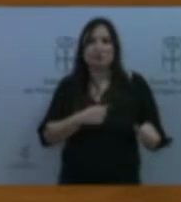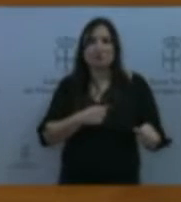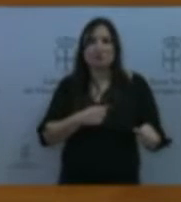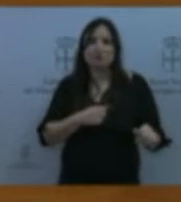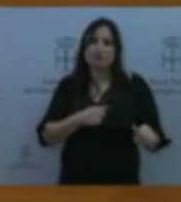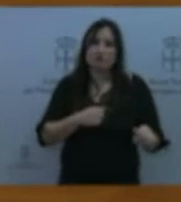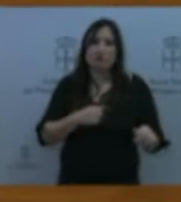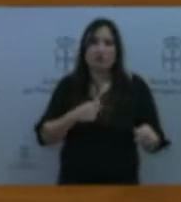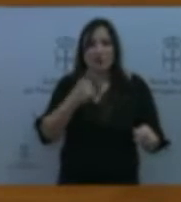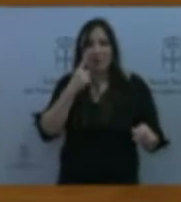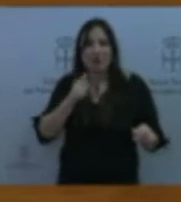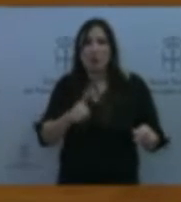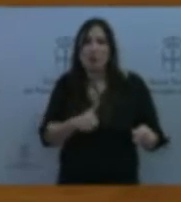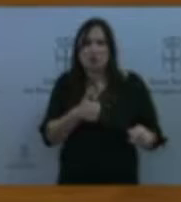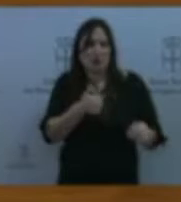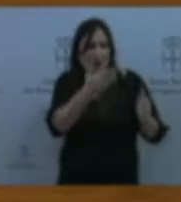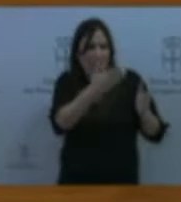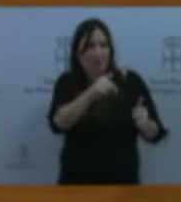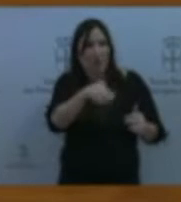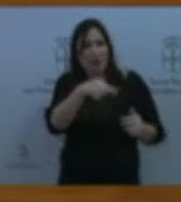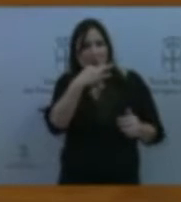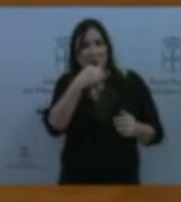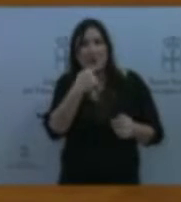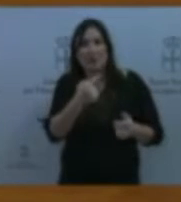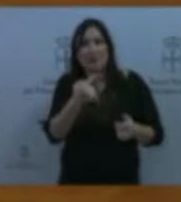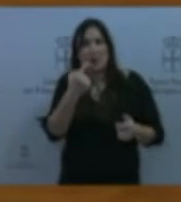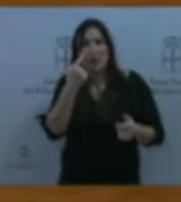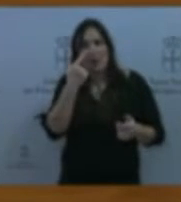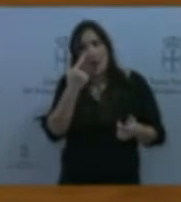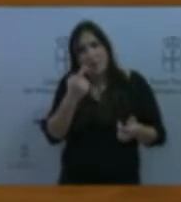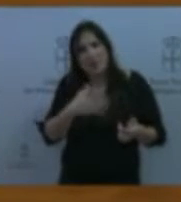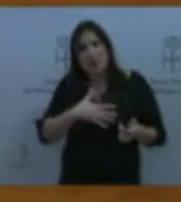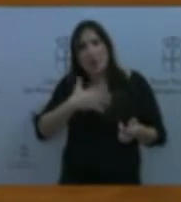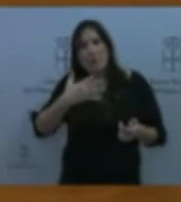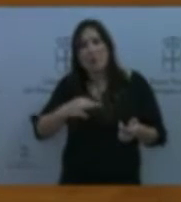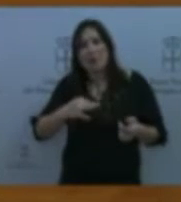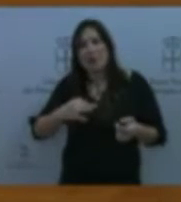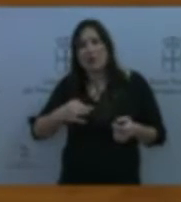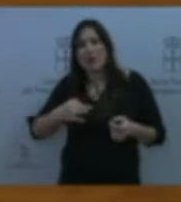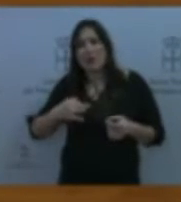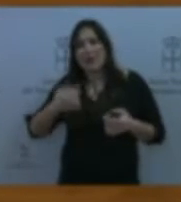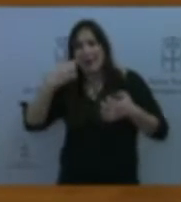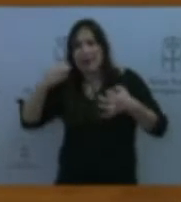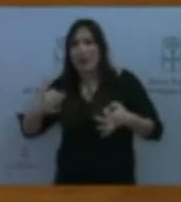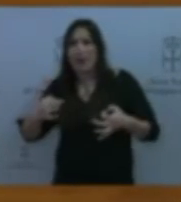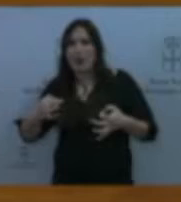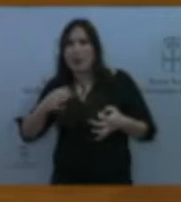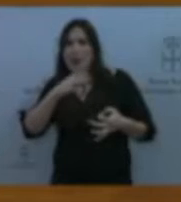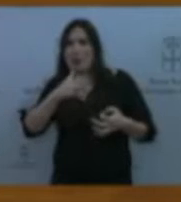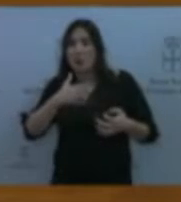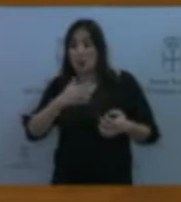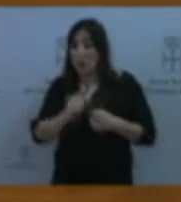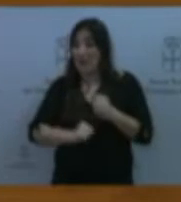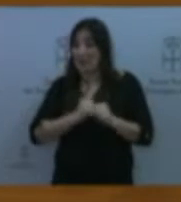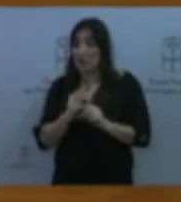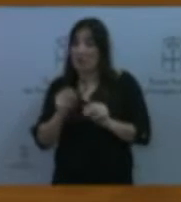aquí, que lo puedan reafirmar en la práctica, porque nuestro grupo va a traer, antes de que acabe esta legislatura, antes de que se cierre este